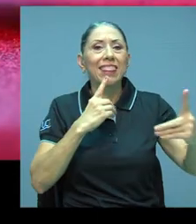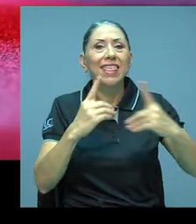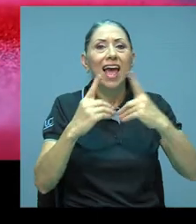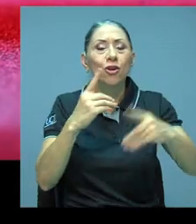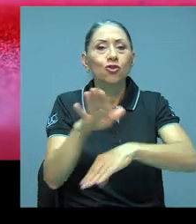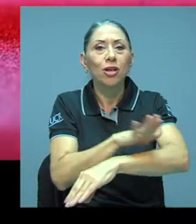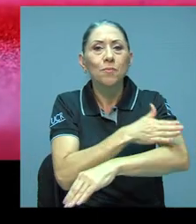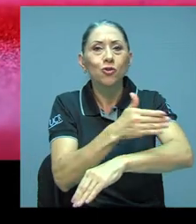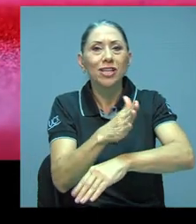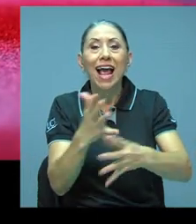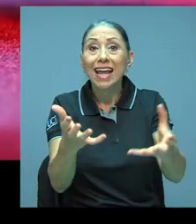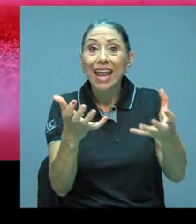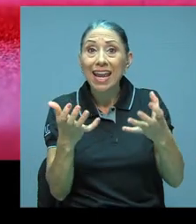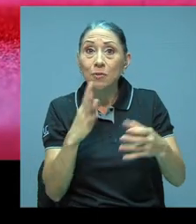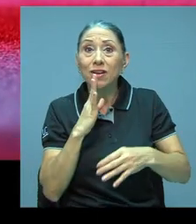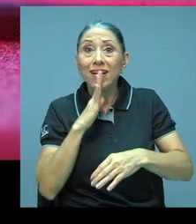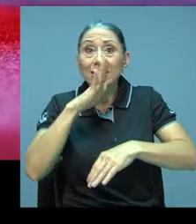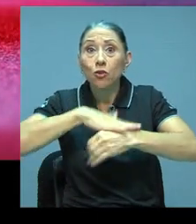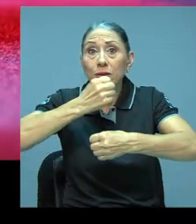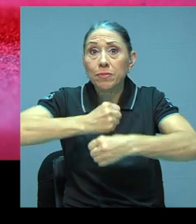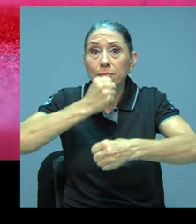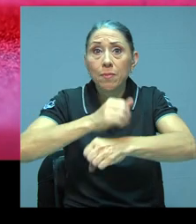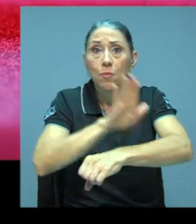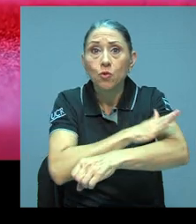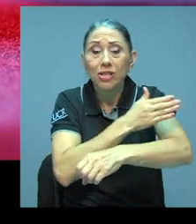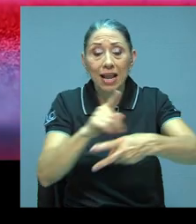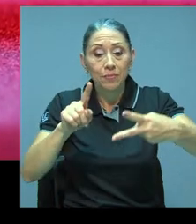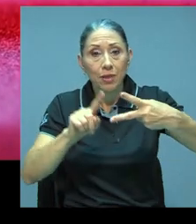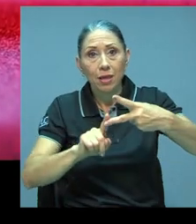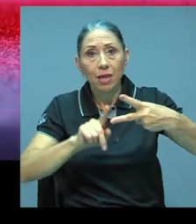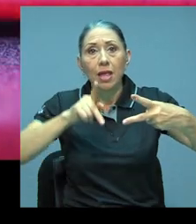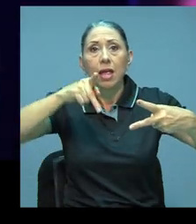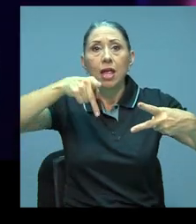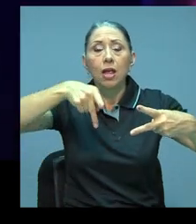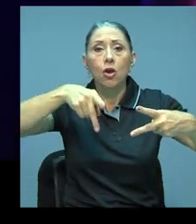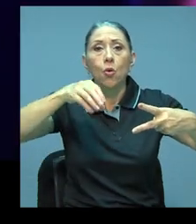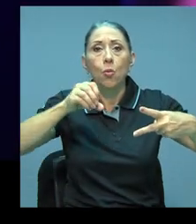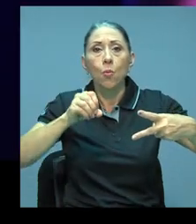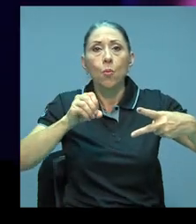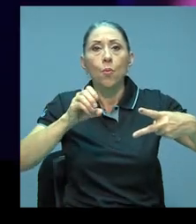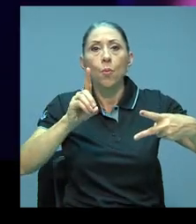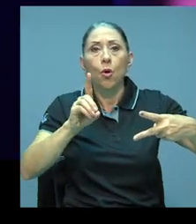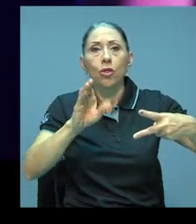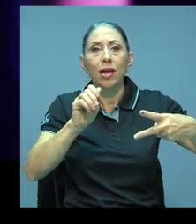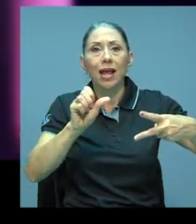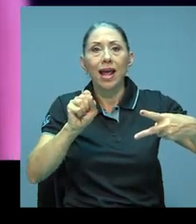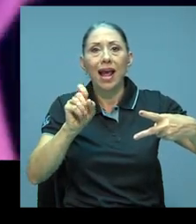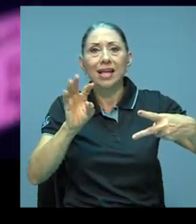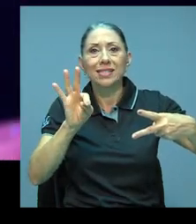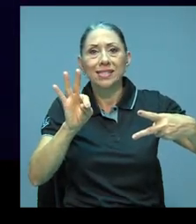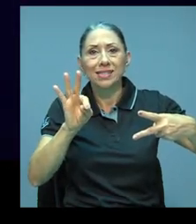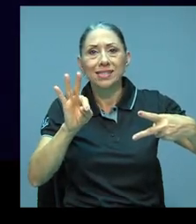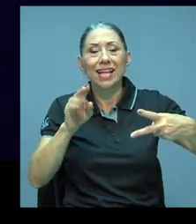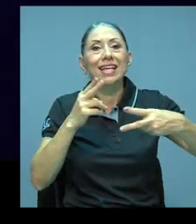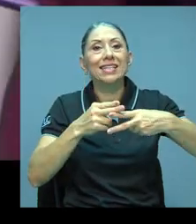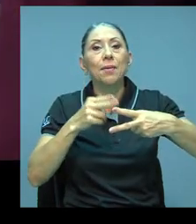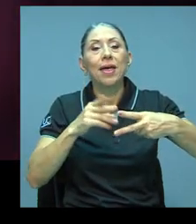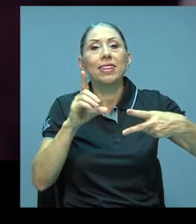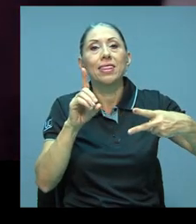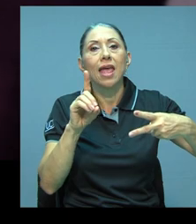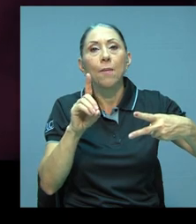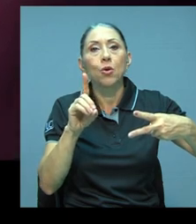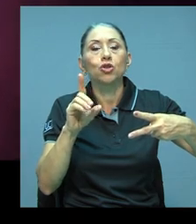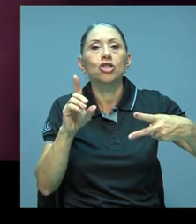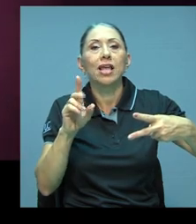población sobre el quehacer musical. Y también tenemos un podcast, Diabolos sin Música, el cual pueden encontrarlo en ese poquito.